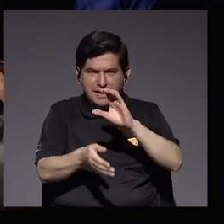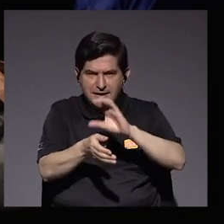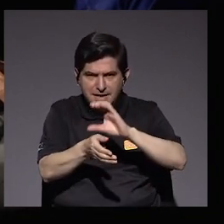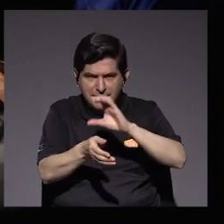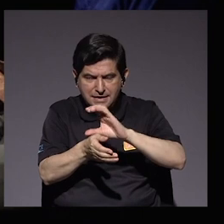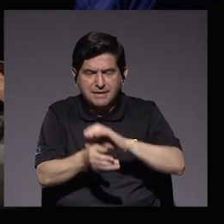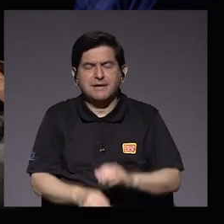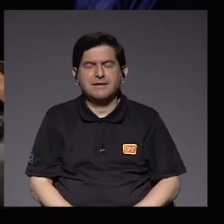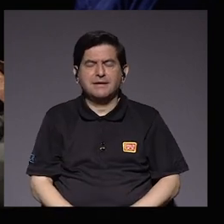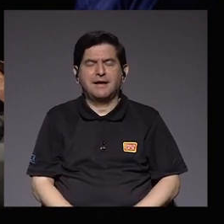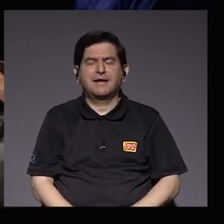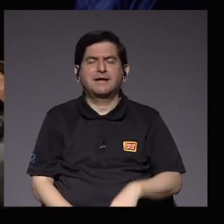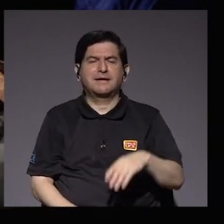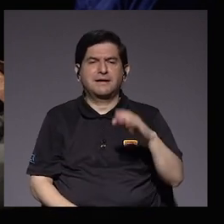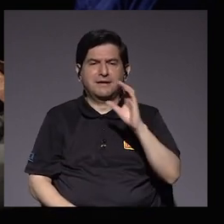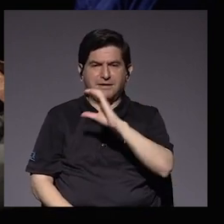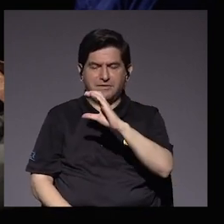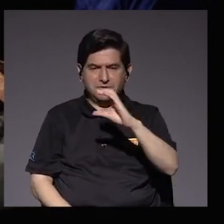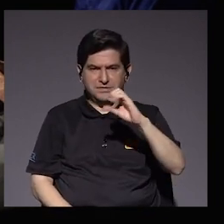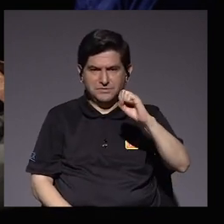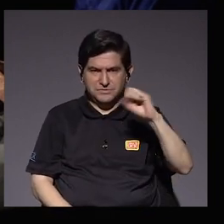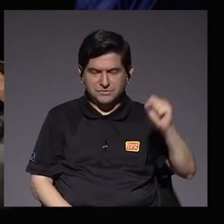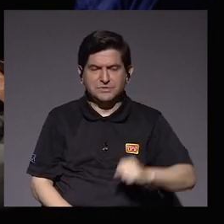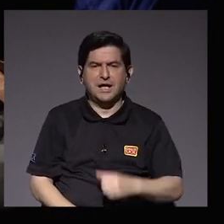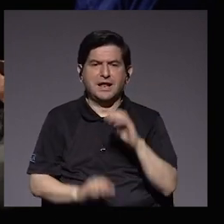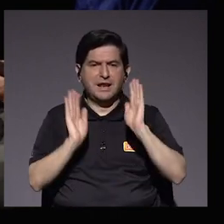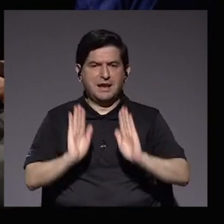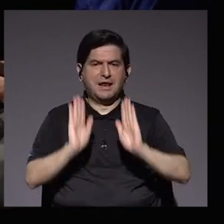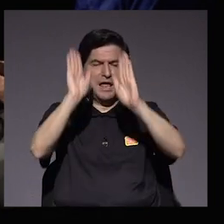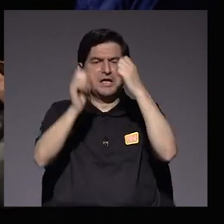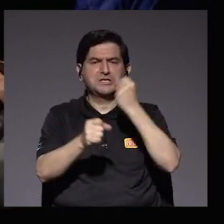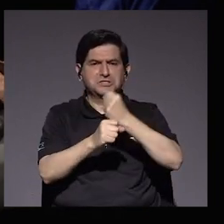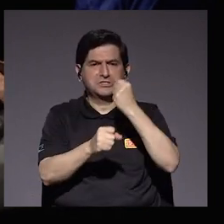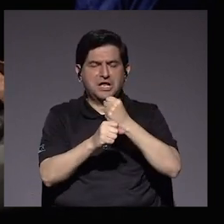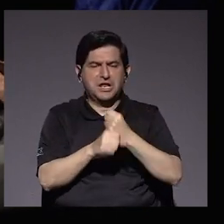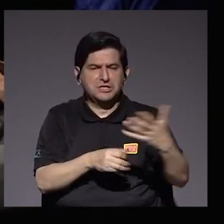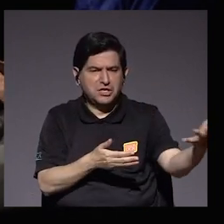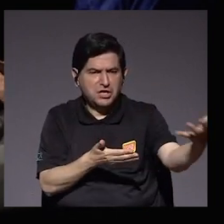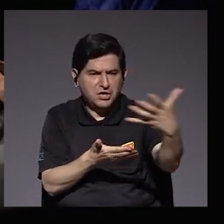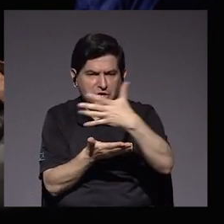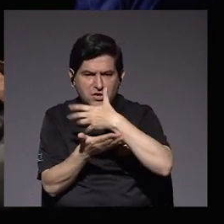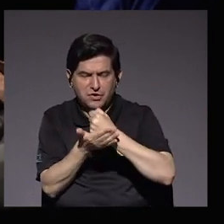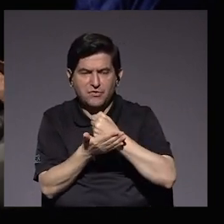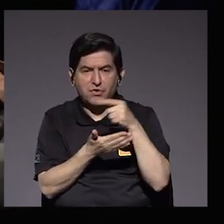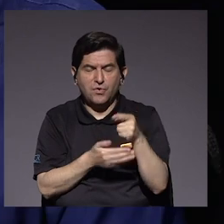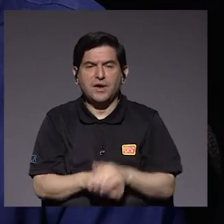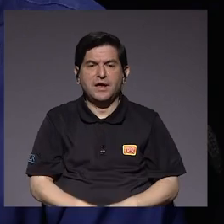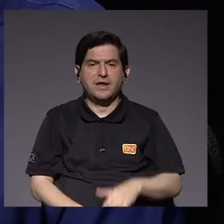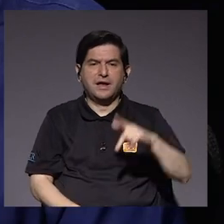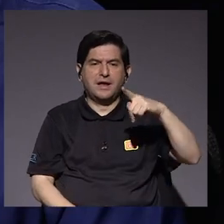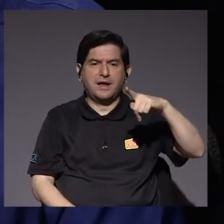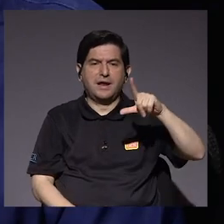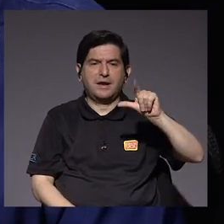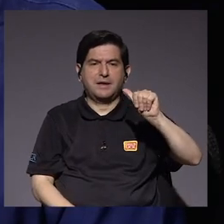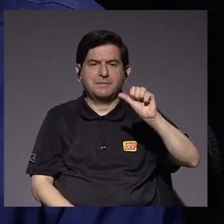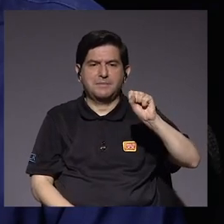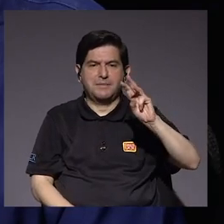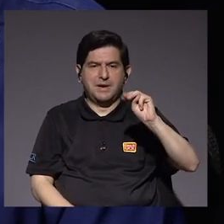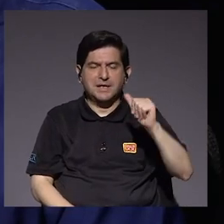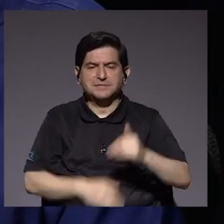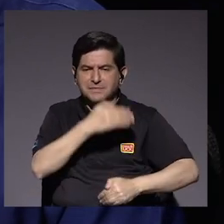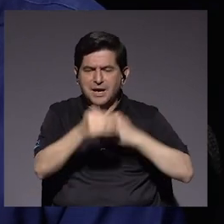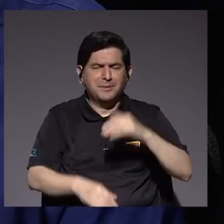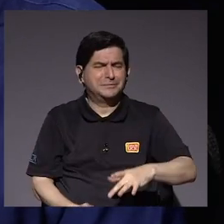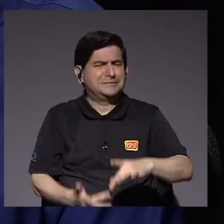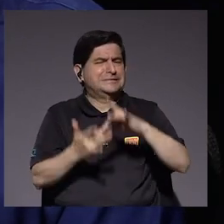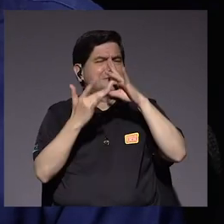de los hospitales de la Caja Costarricense del Seguro Social, están haciendo un excelente trabajo en la colección de este plasma, que es un proceso